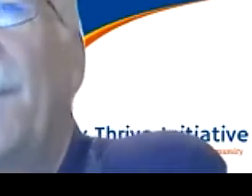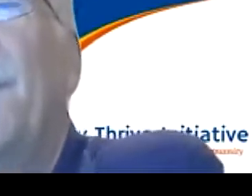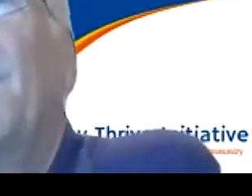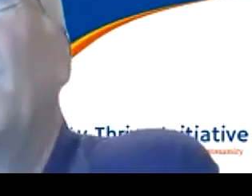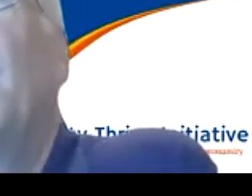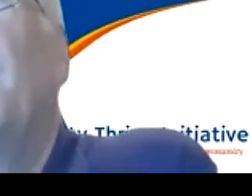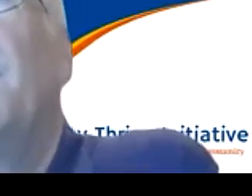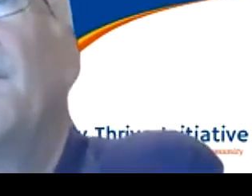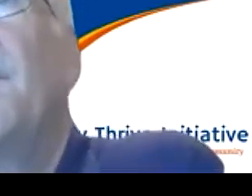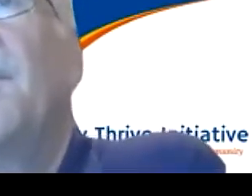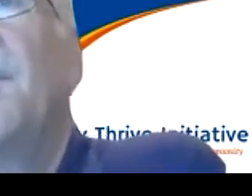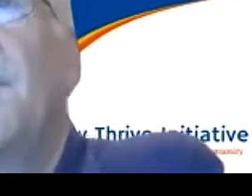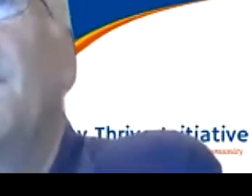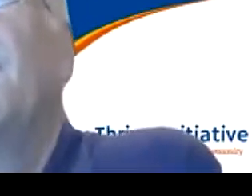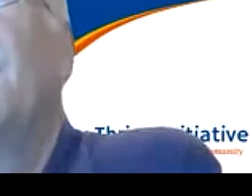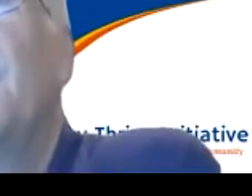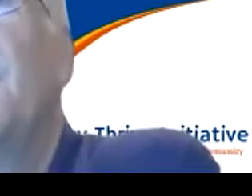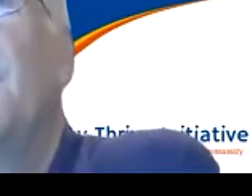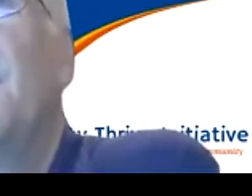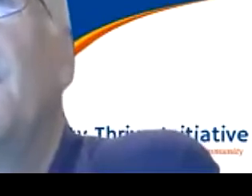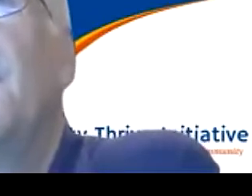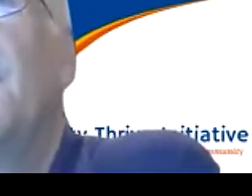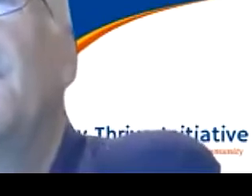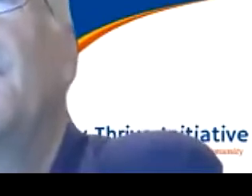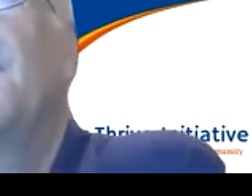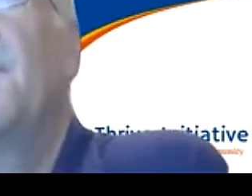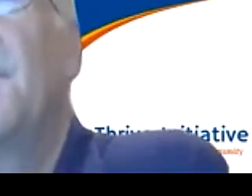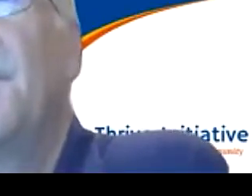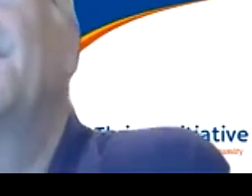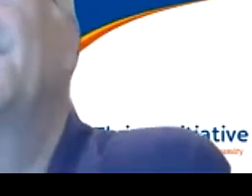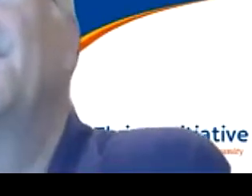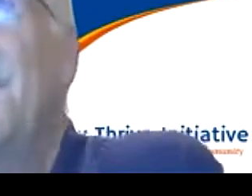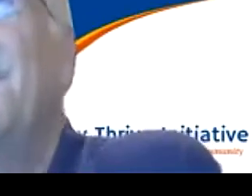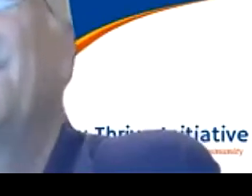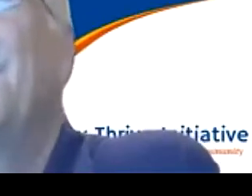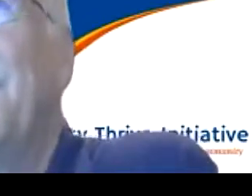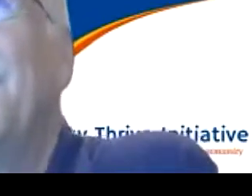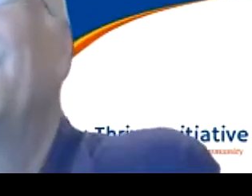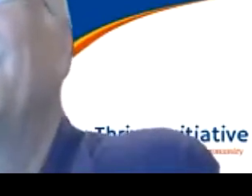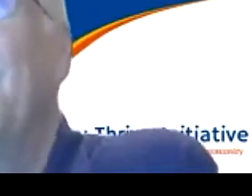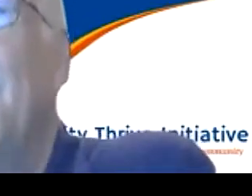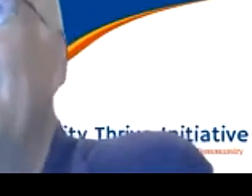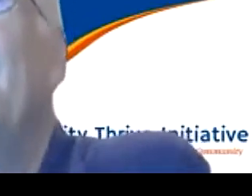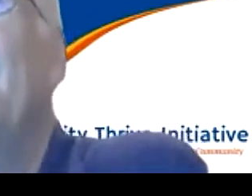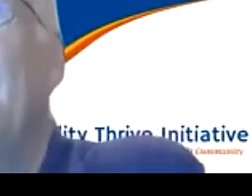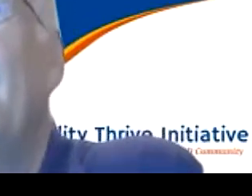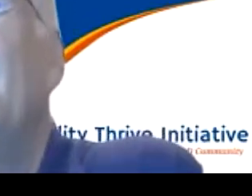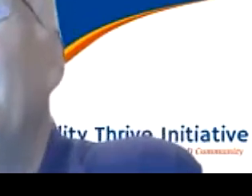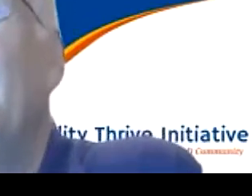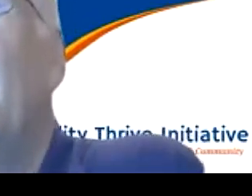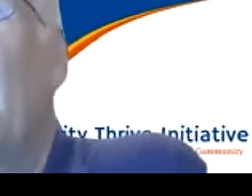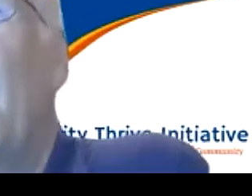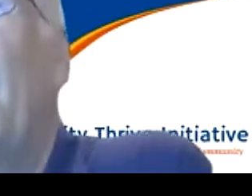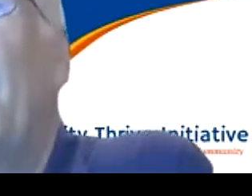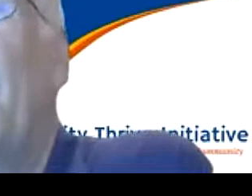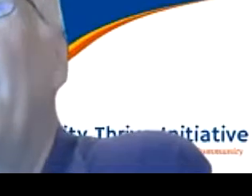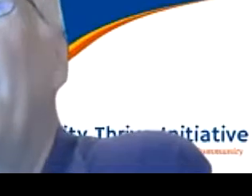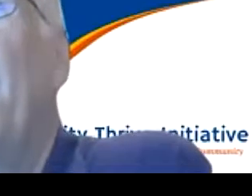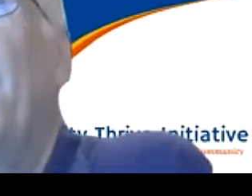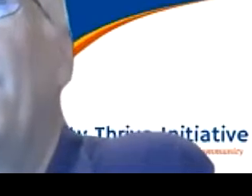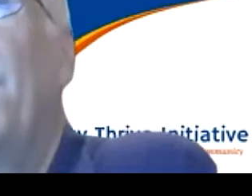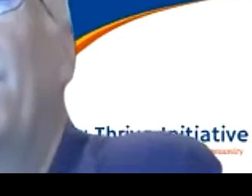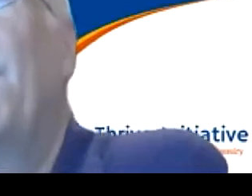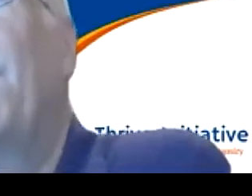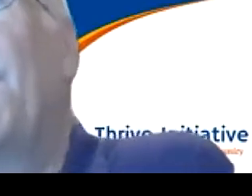mencionamos, ¿verdad? Para recopilar información, programar juntas con los silos, los otros grupos. Lo que son programas de